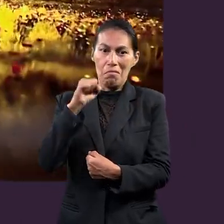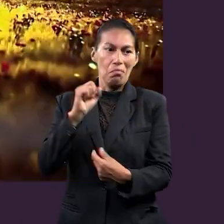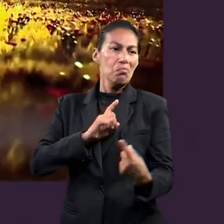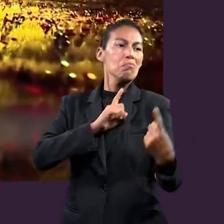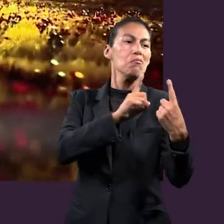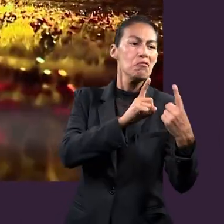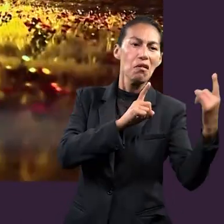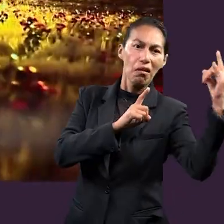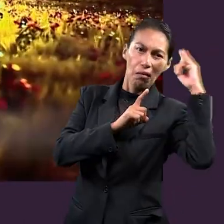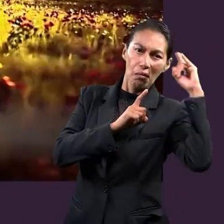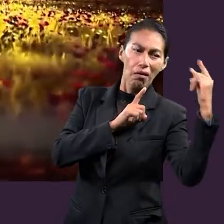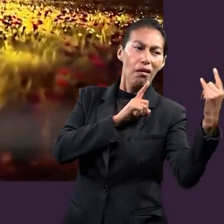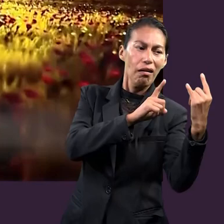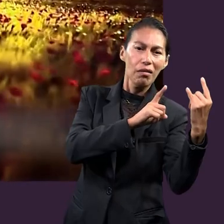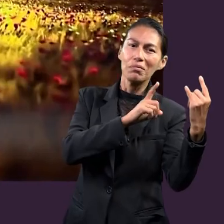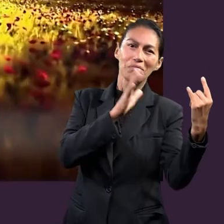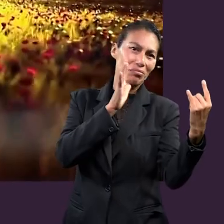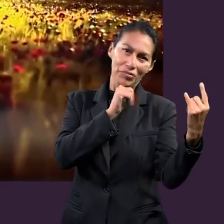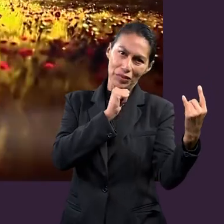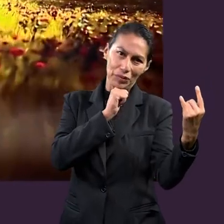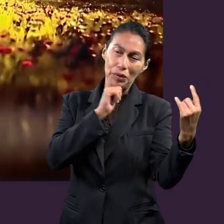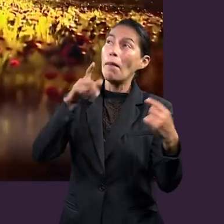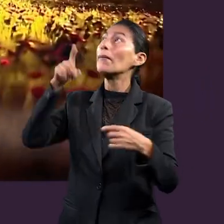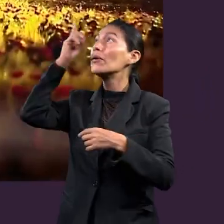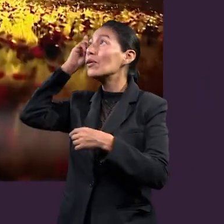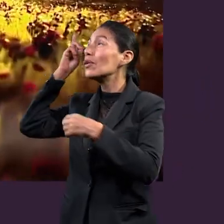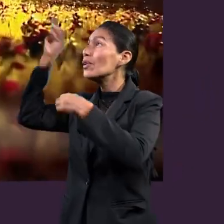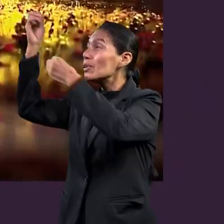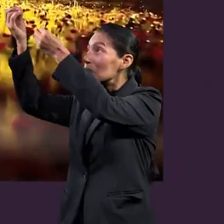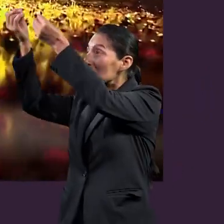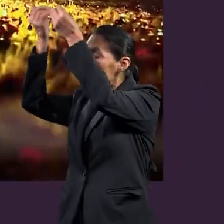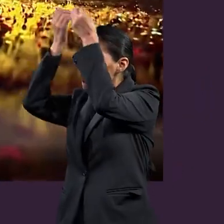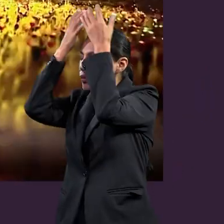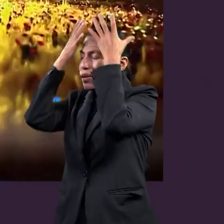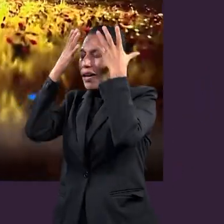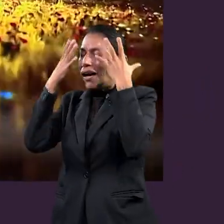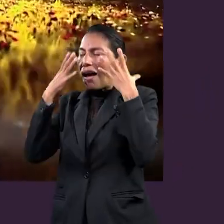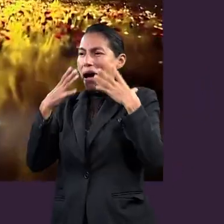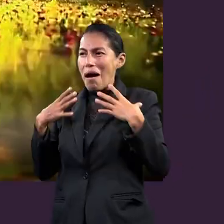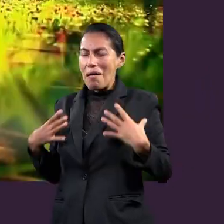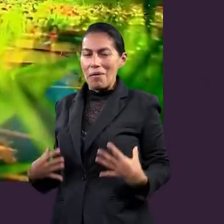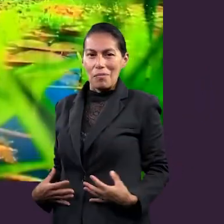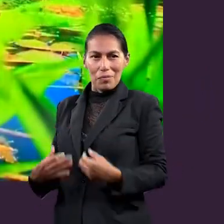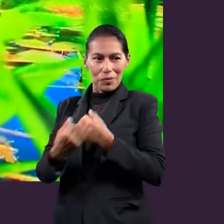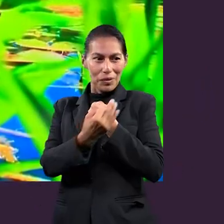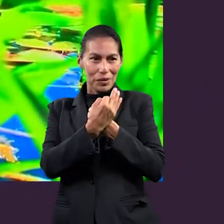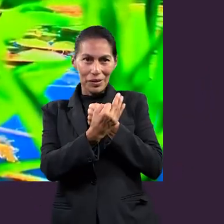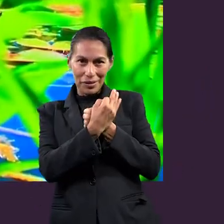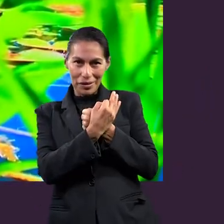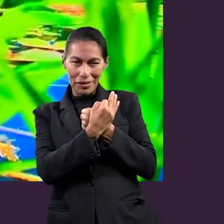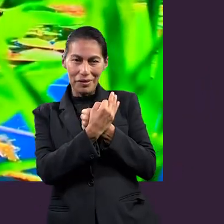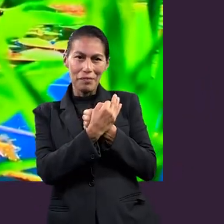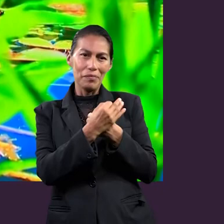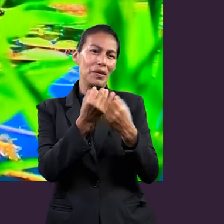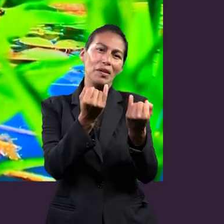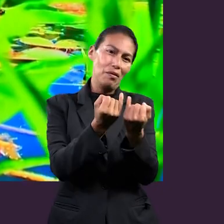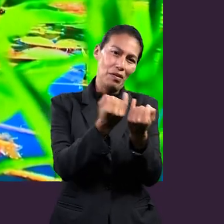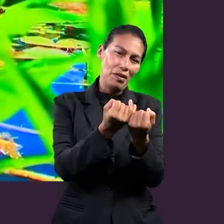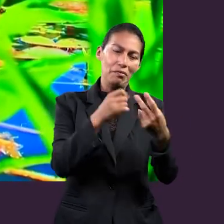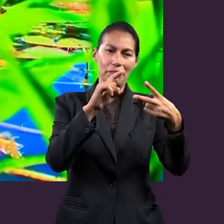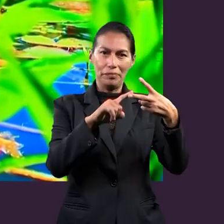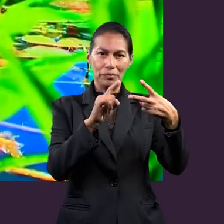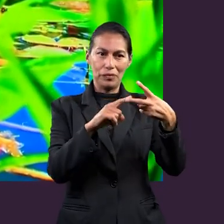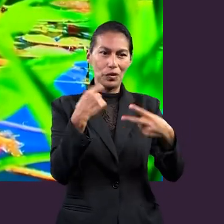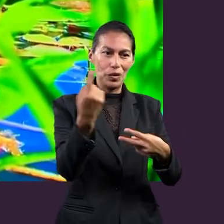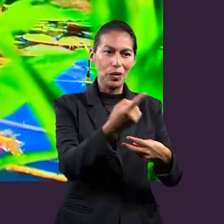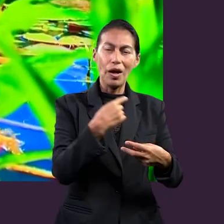capacidad de hacerle frente al enemigo y el cielo nos ofrece una armadura que nos protege totalmente de sus peligros. Pero